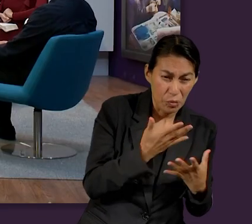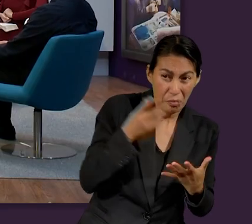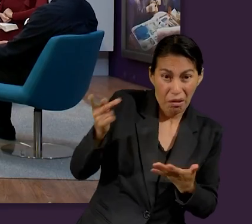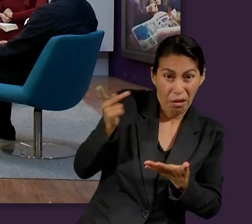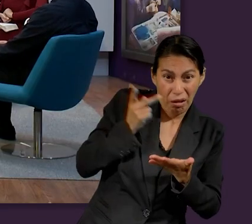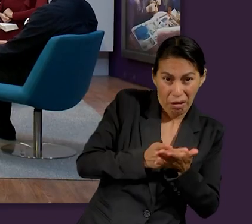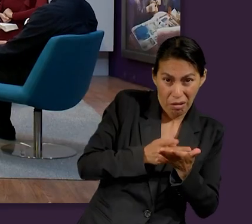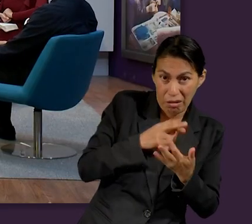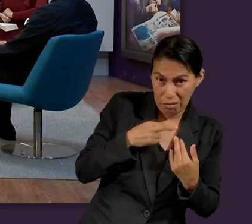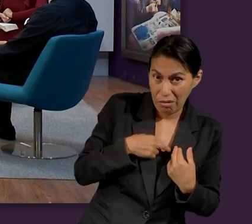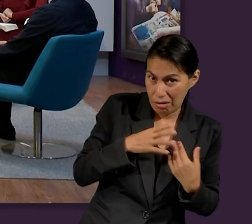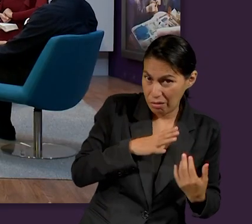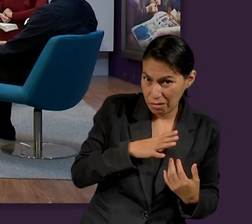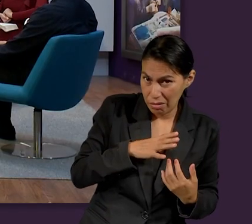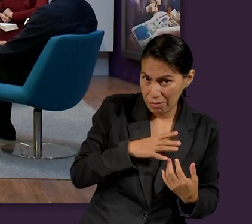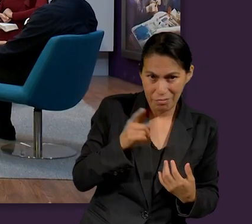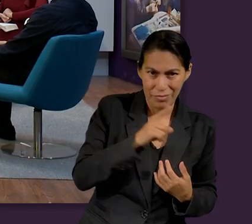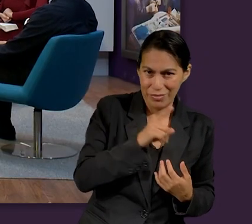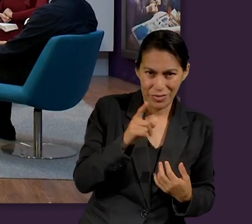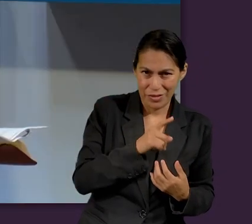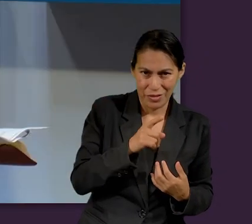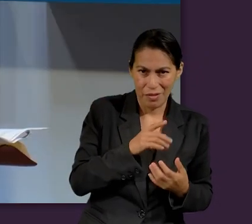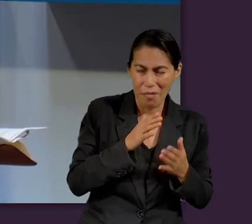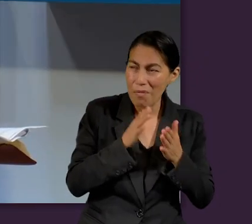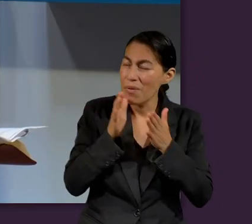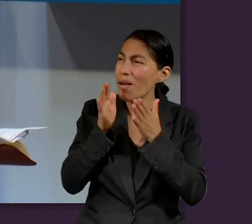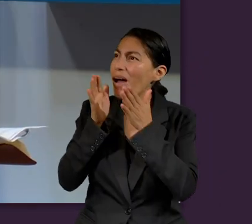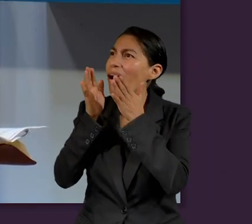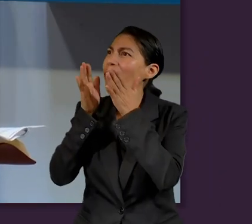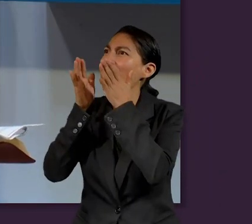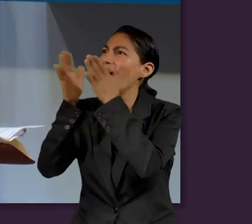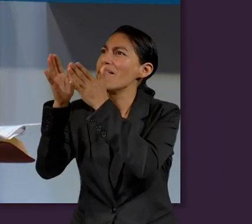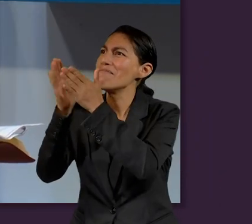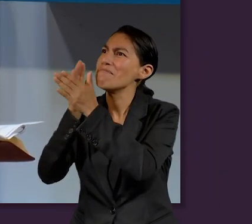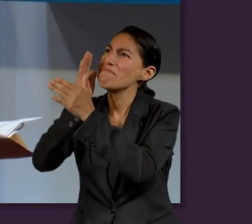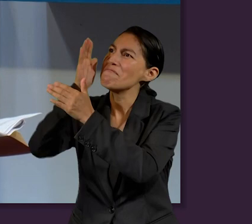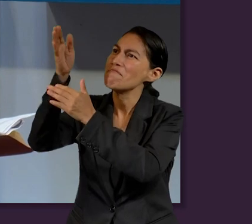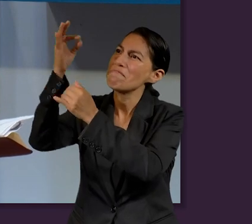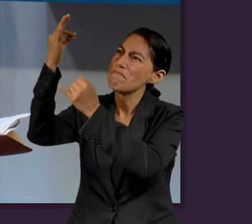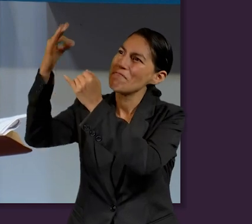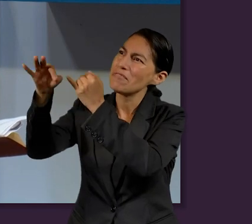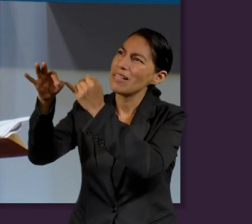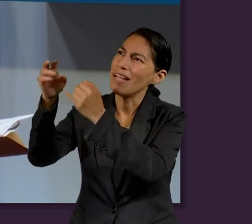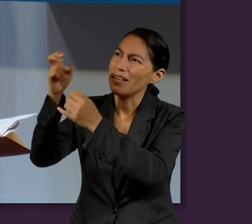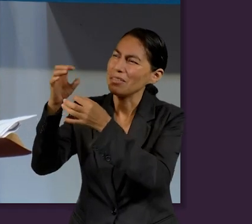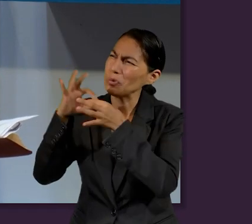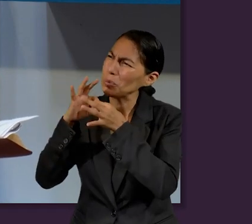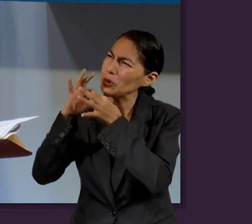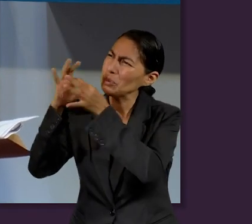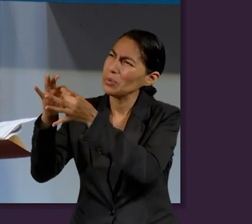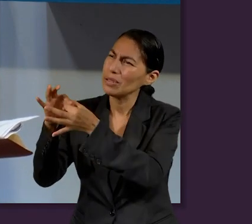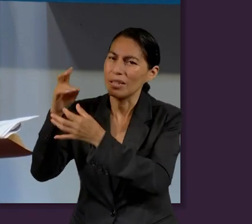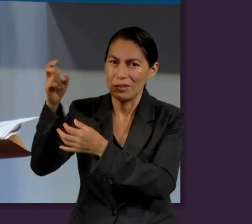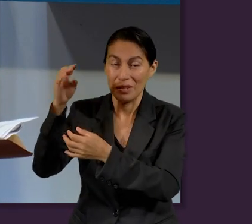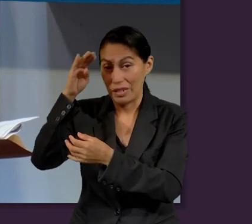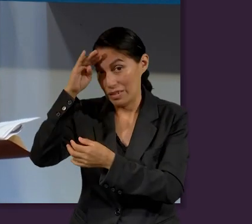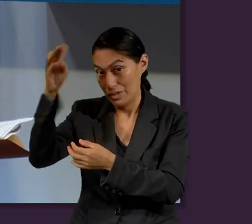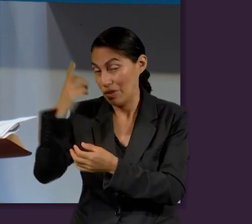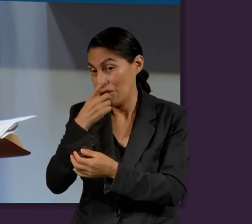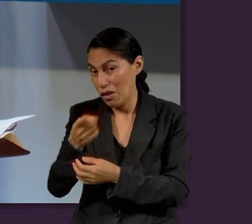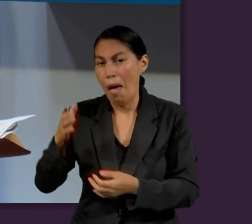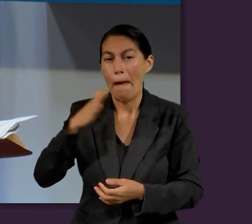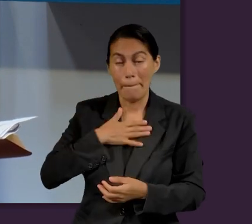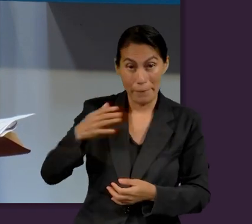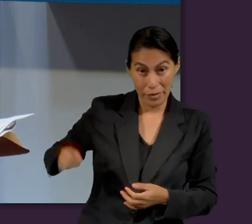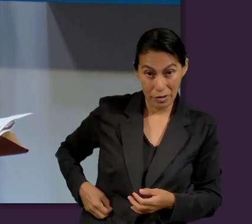recompensa. Va con la mirada puesta en la recompensa final y el Señor Jesús lo advirtió porque por mi causa